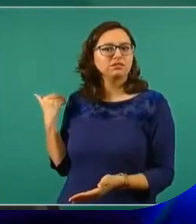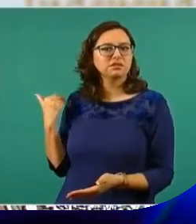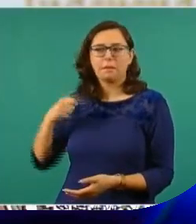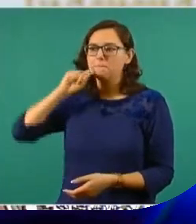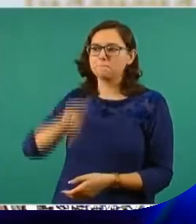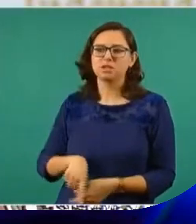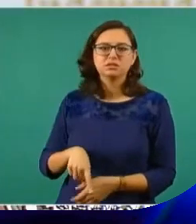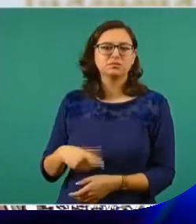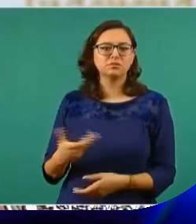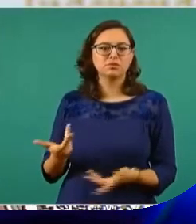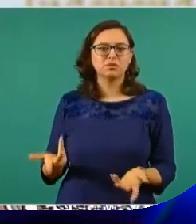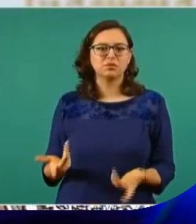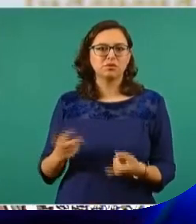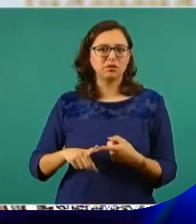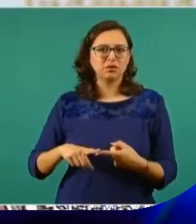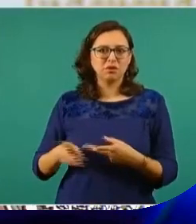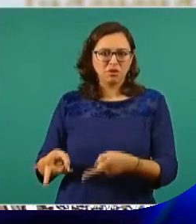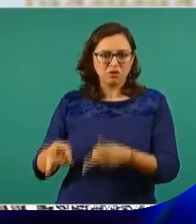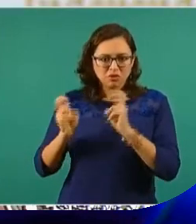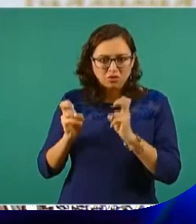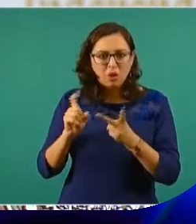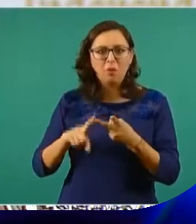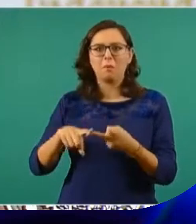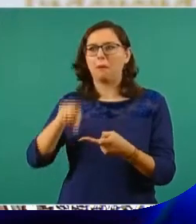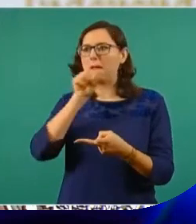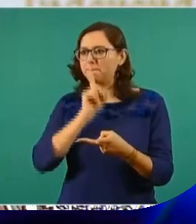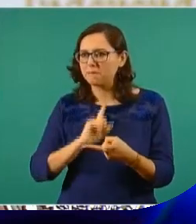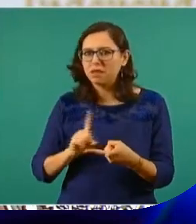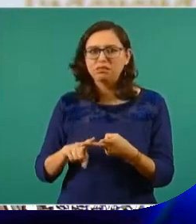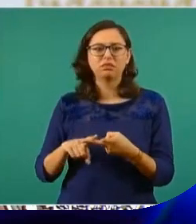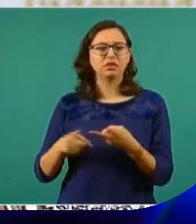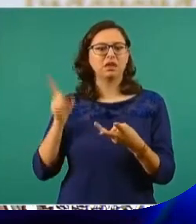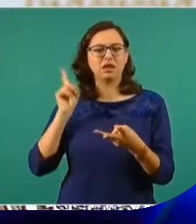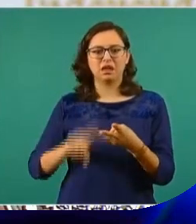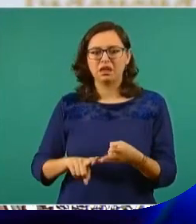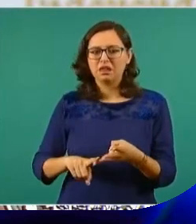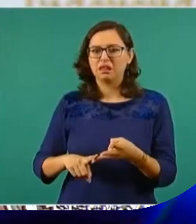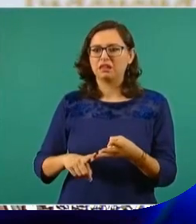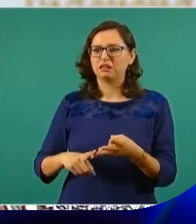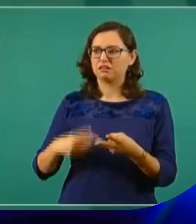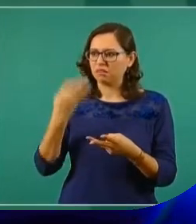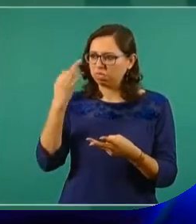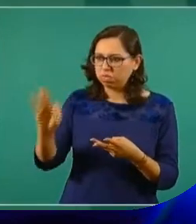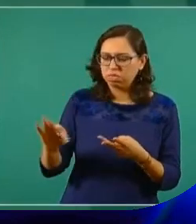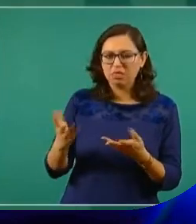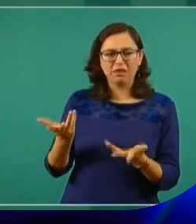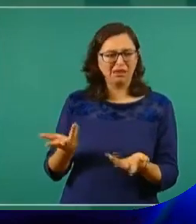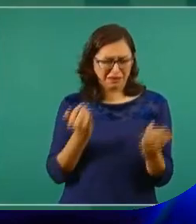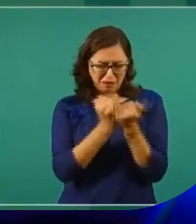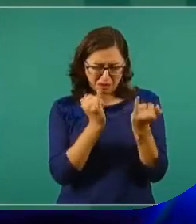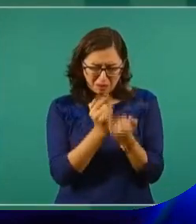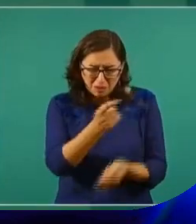Es decir, robar, mentir, traicionar al pueblo. Pues no,